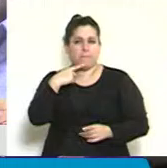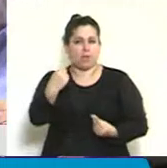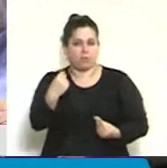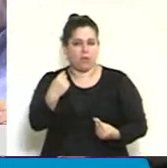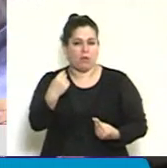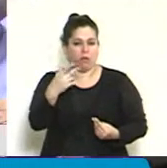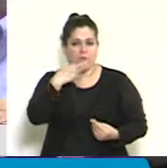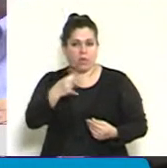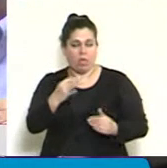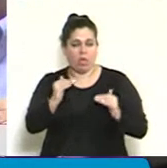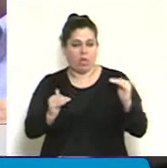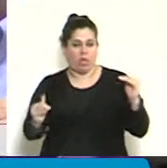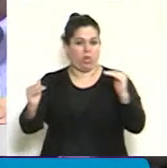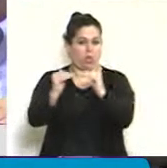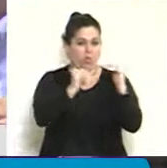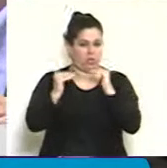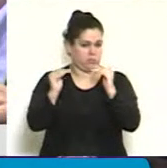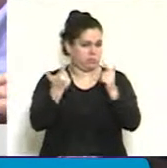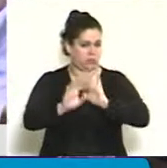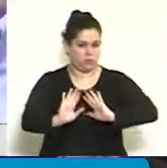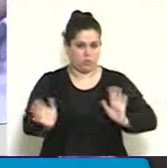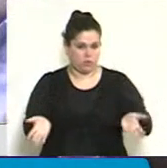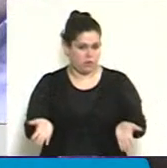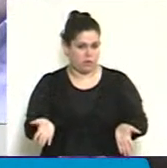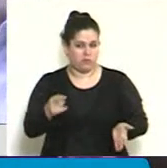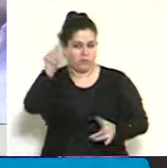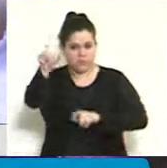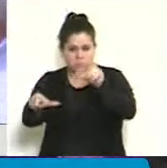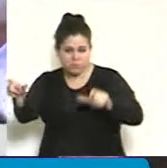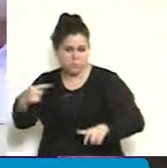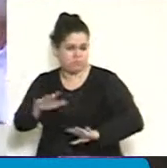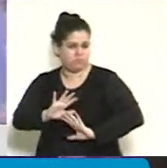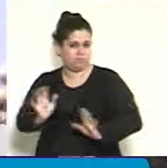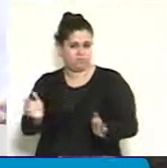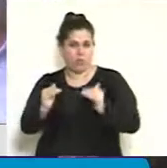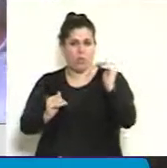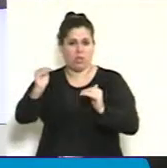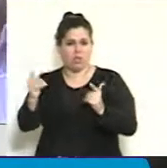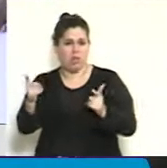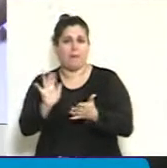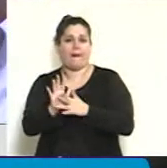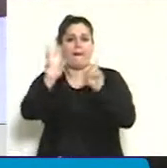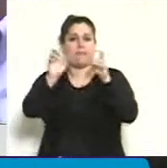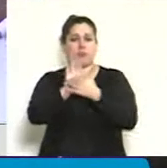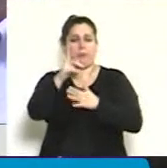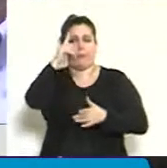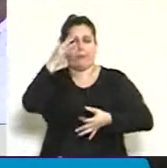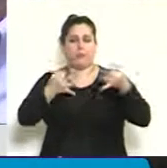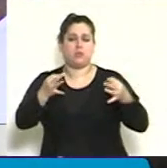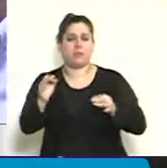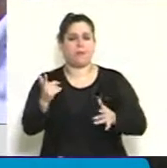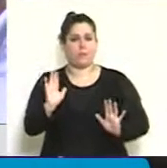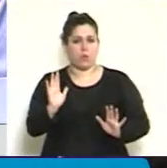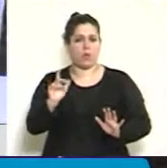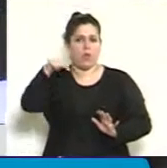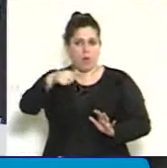desigualdad existe o qué desigualdad han hallado estas personas, digamos, esto como para hablar de la injusticia que se perpetra